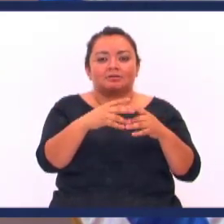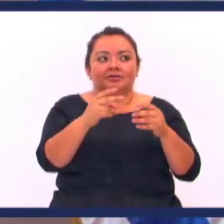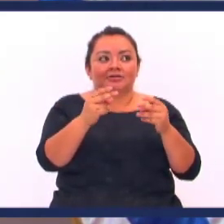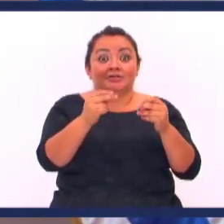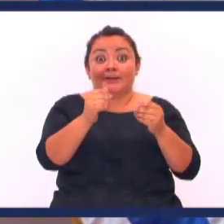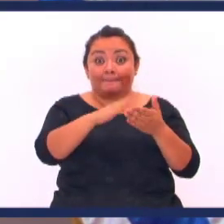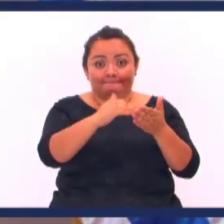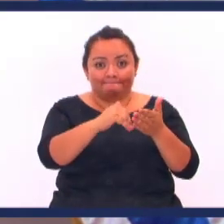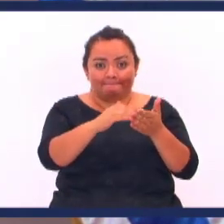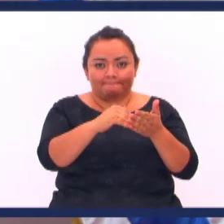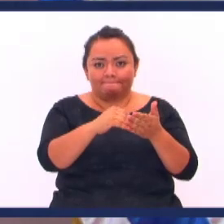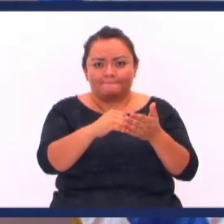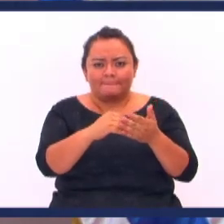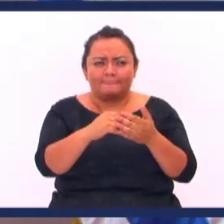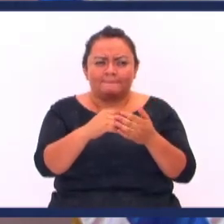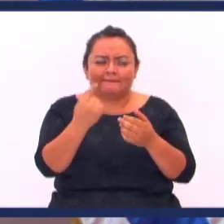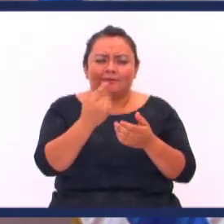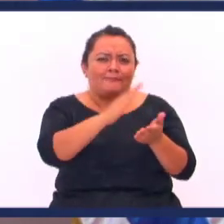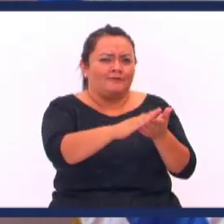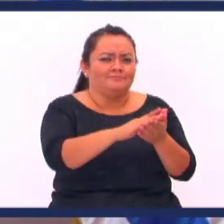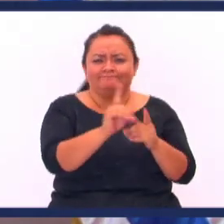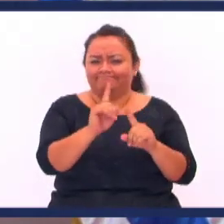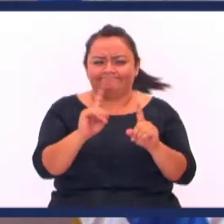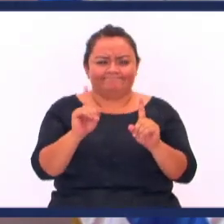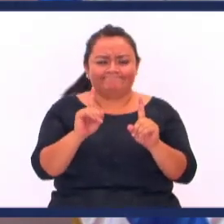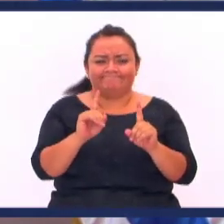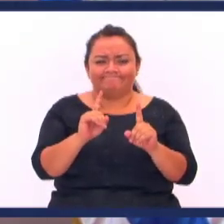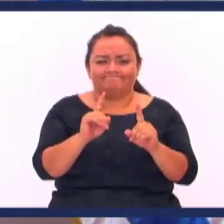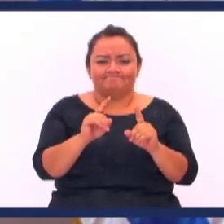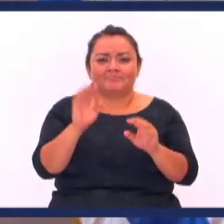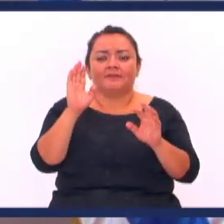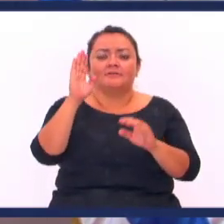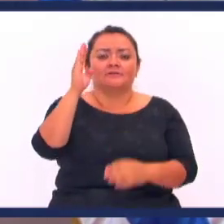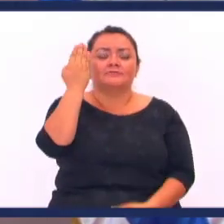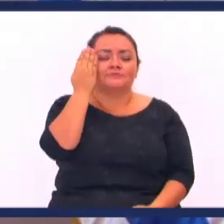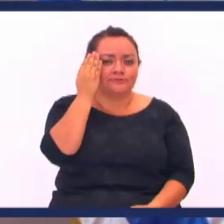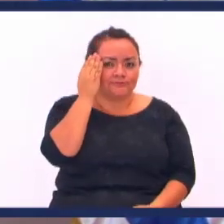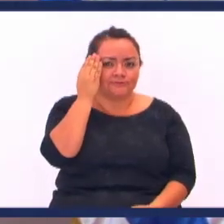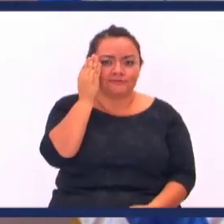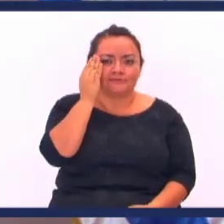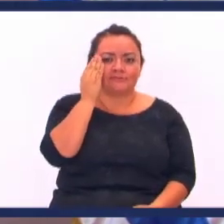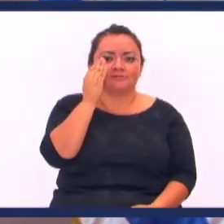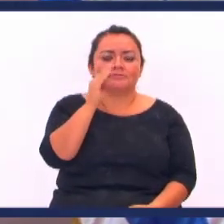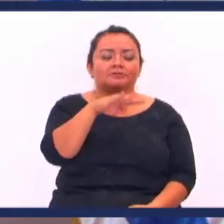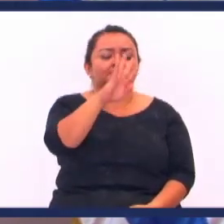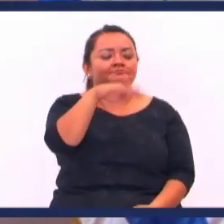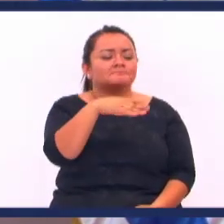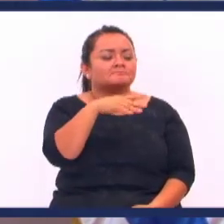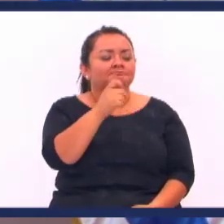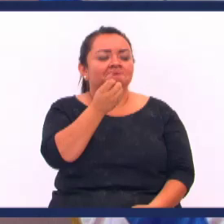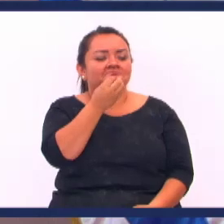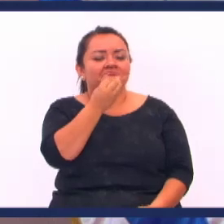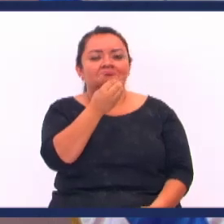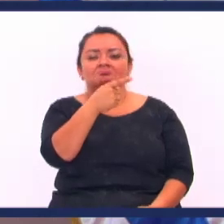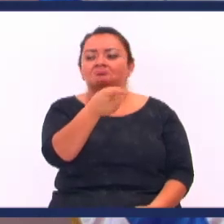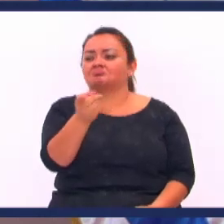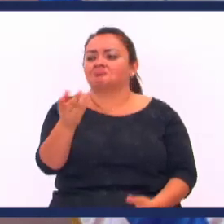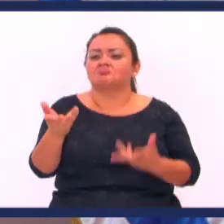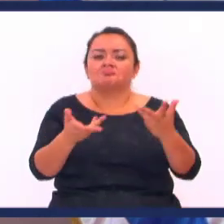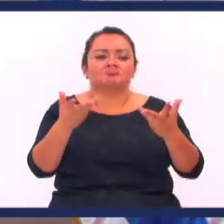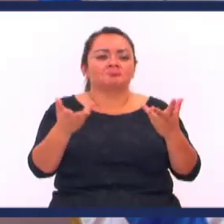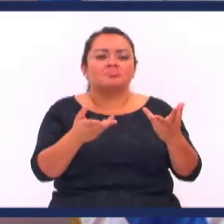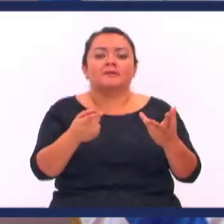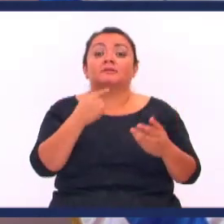Gratuitas Ni siquiera pagó No Se metió a su Facebook Hizo el menú Puso los precios